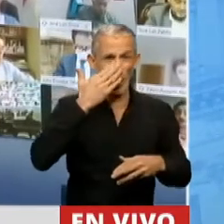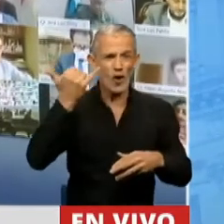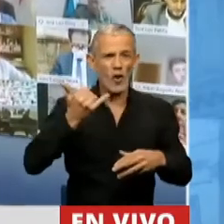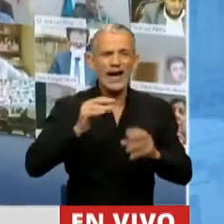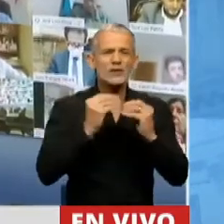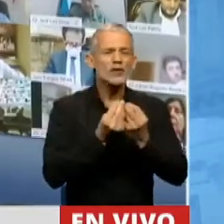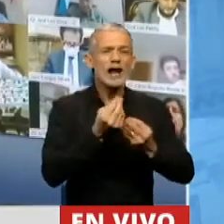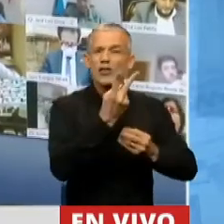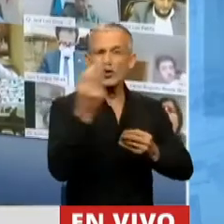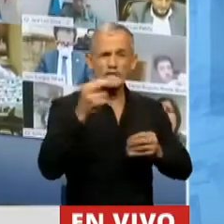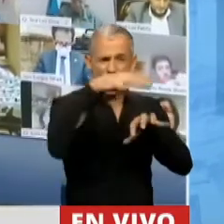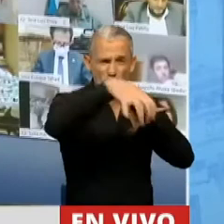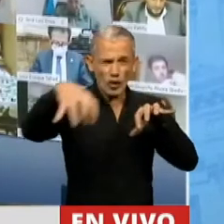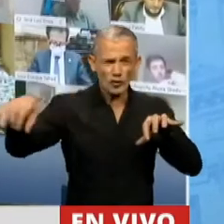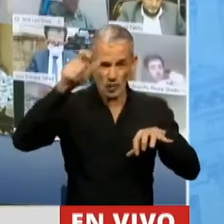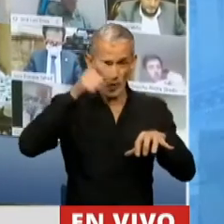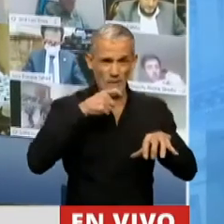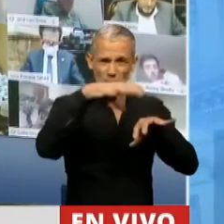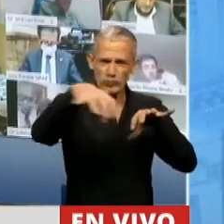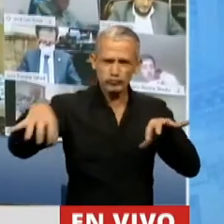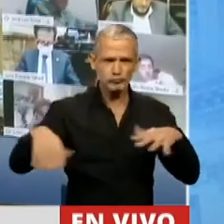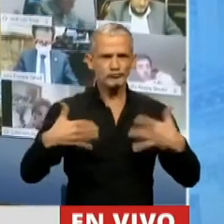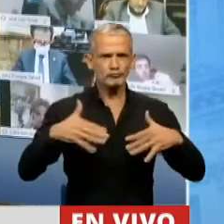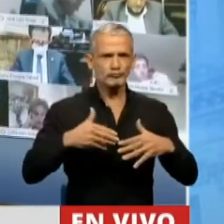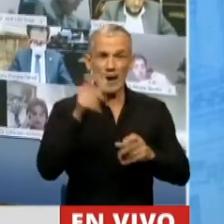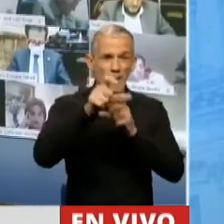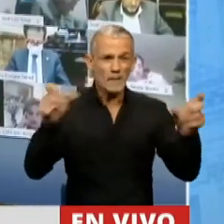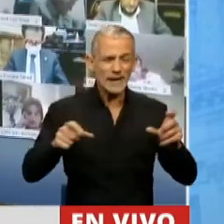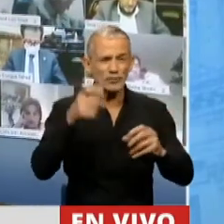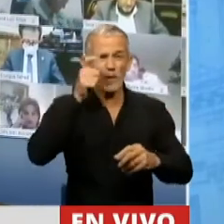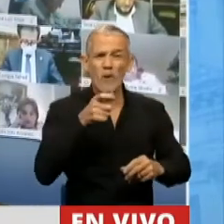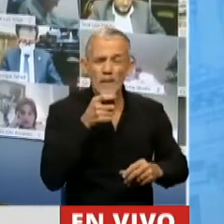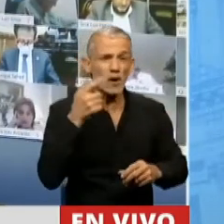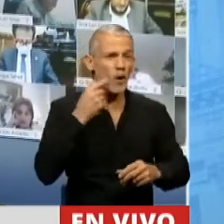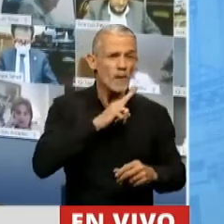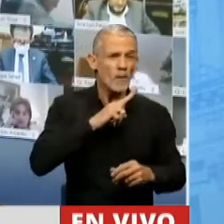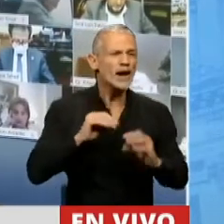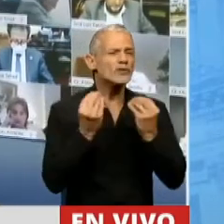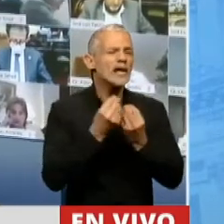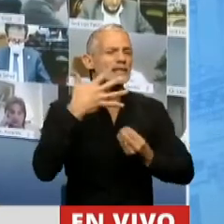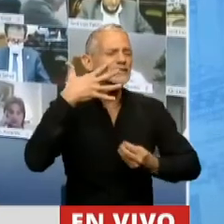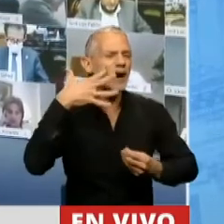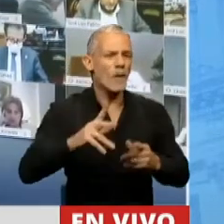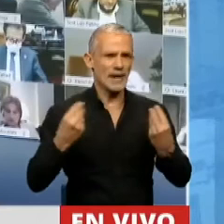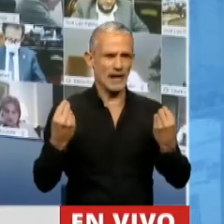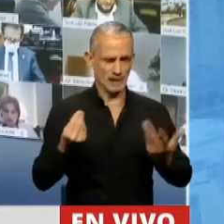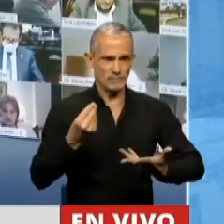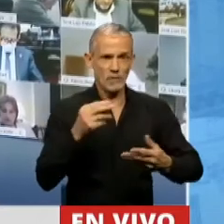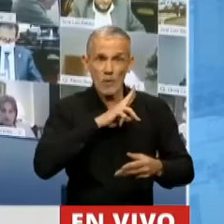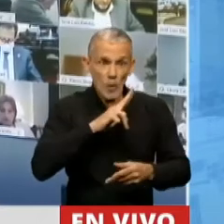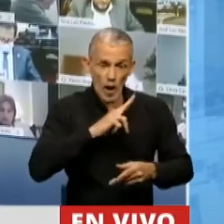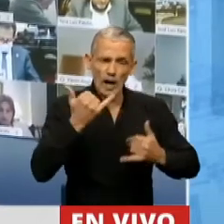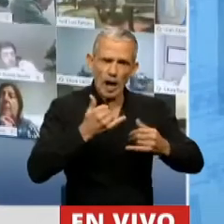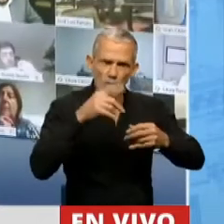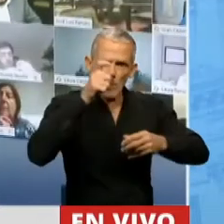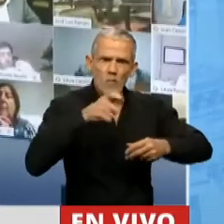200 cuarteles de bomberos, tiene 5.000 bomberos y bomberas, muchas bomberas, que en